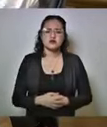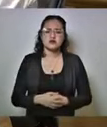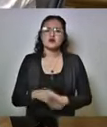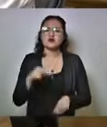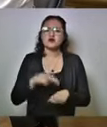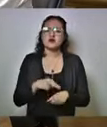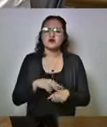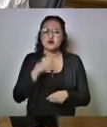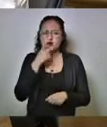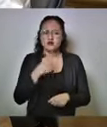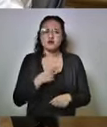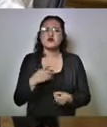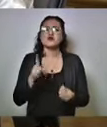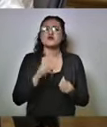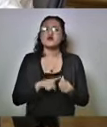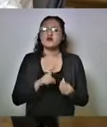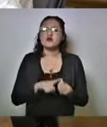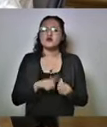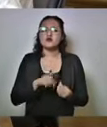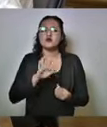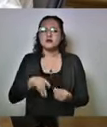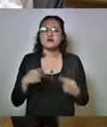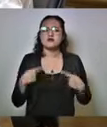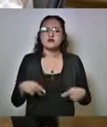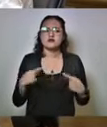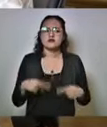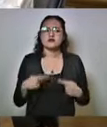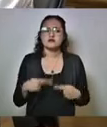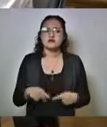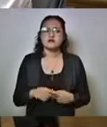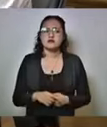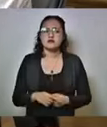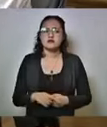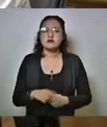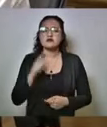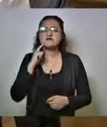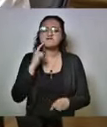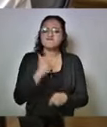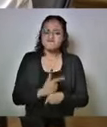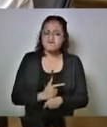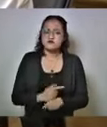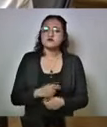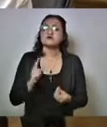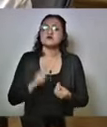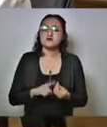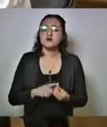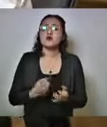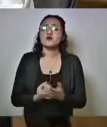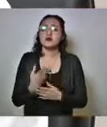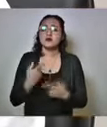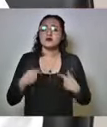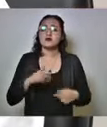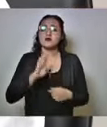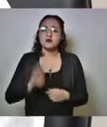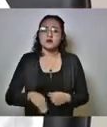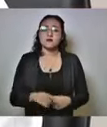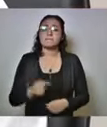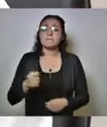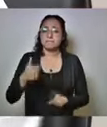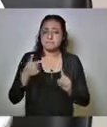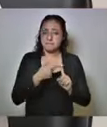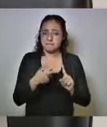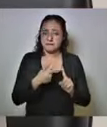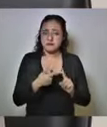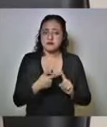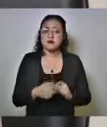Huerta, díganos rápido, ¿de dónde son los personas fallecidas? Los tenemos identificados, los nuevos fallecidos, el primero de